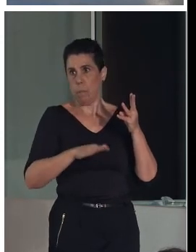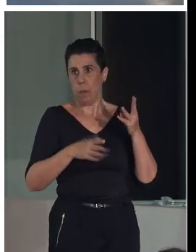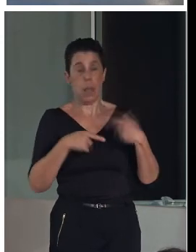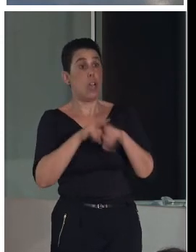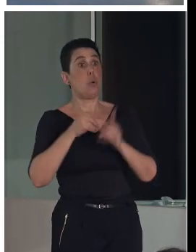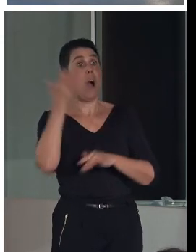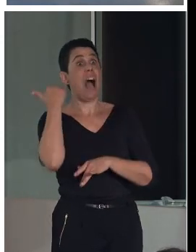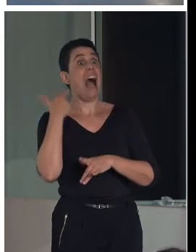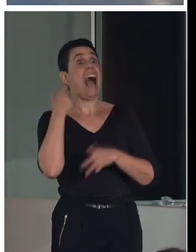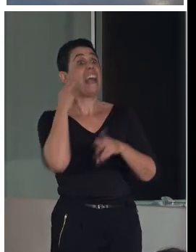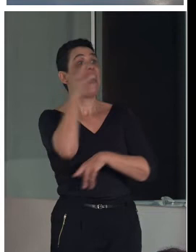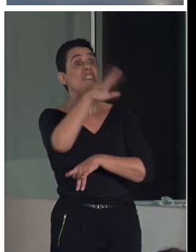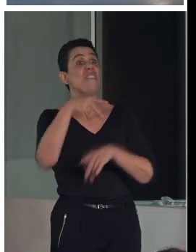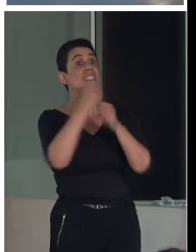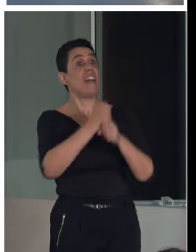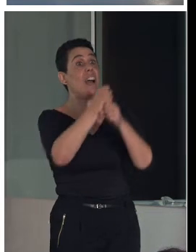euros por persona.